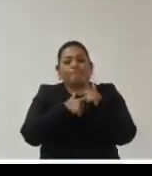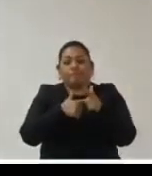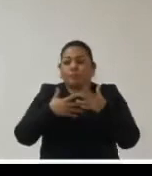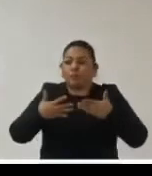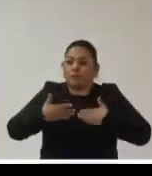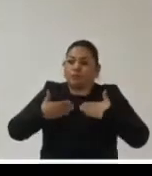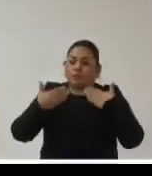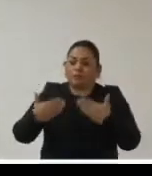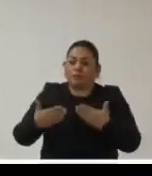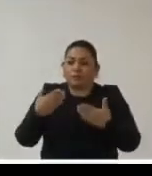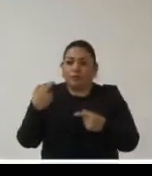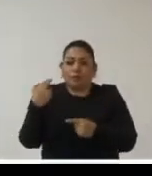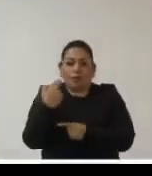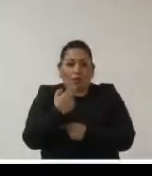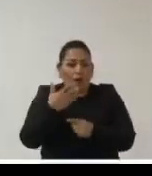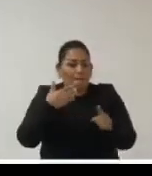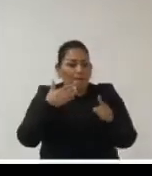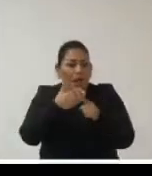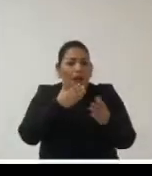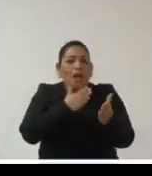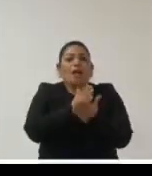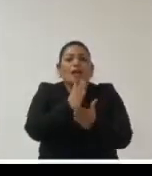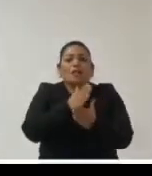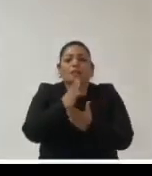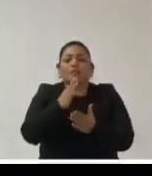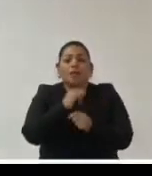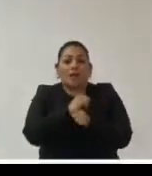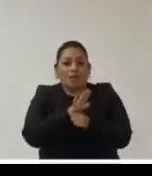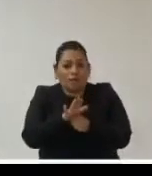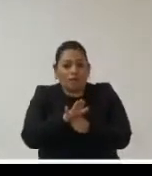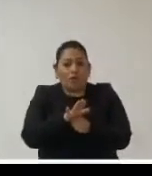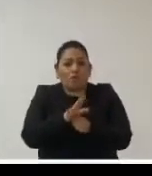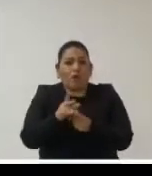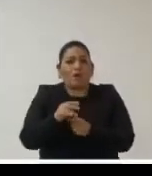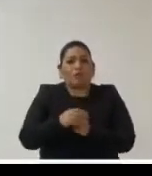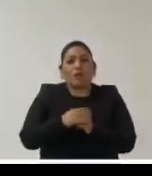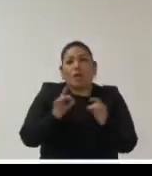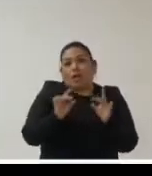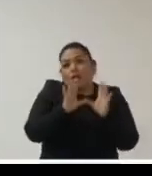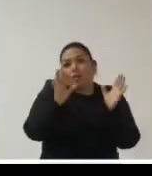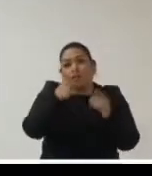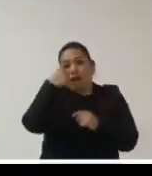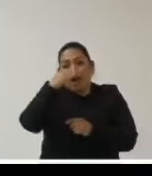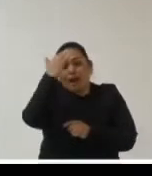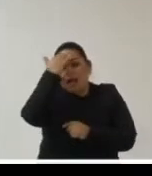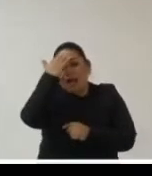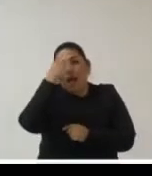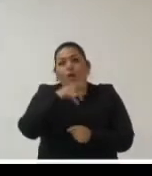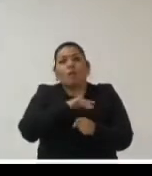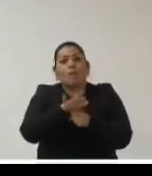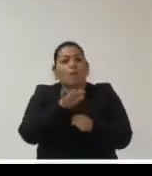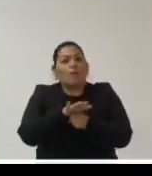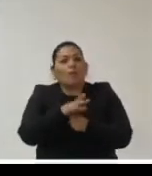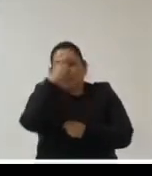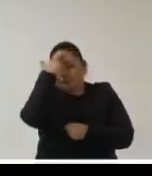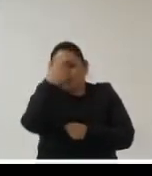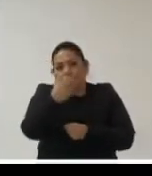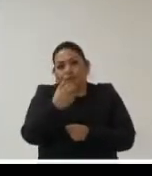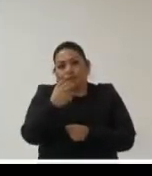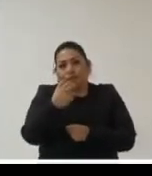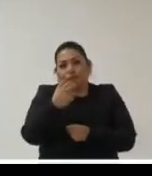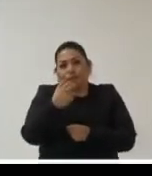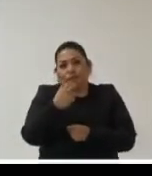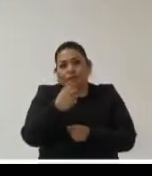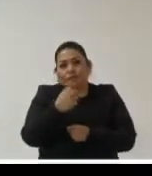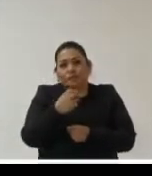requieren necesariamente acceso a la información pública y transparencia para poder conocer cuáles son las razones por las cuales se toman